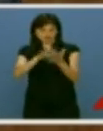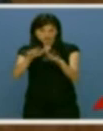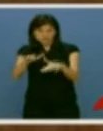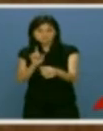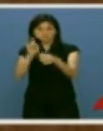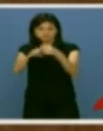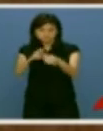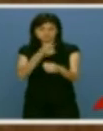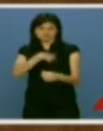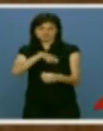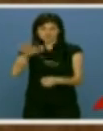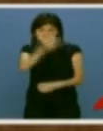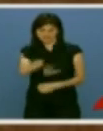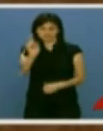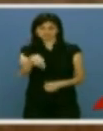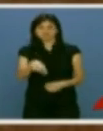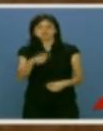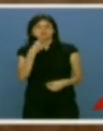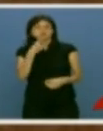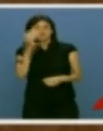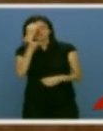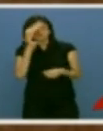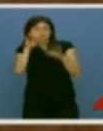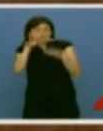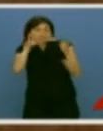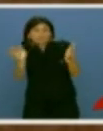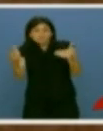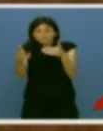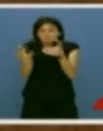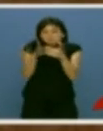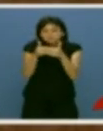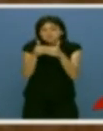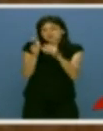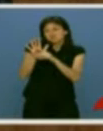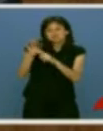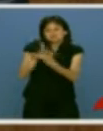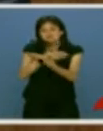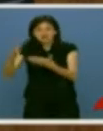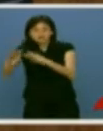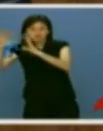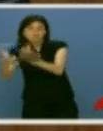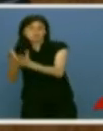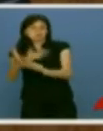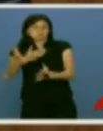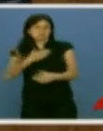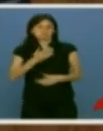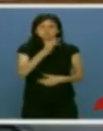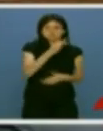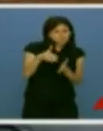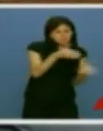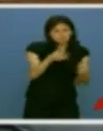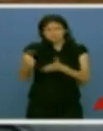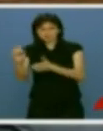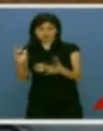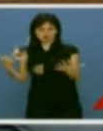No cometamos el error de pensar que vivimos en una burbuja aislados del mundo. No pensemos que cada uno se puede salvar por su cuenta. No olvidemos que